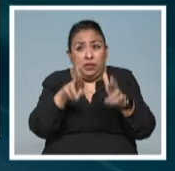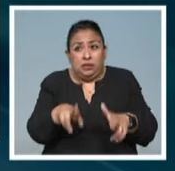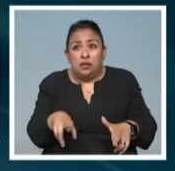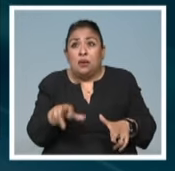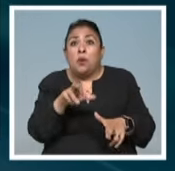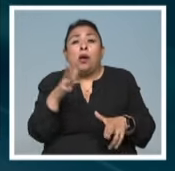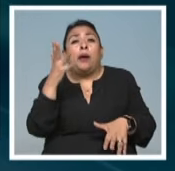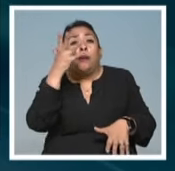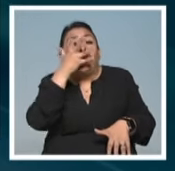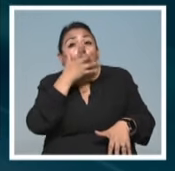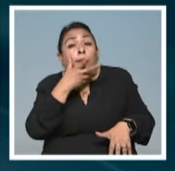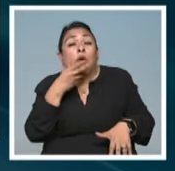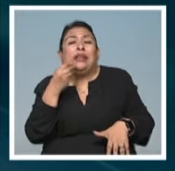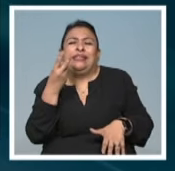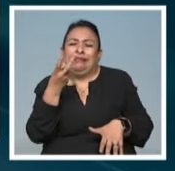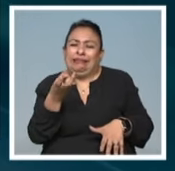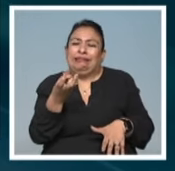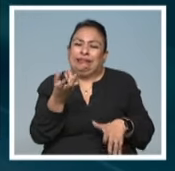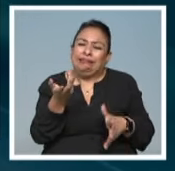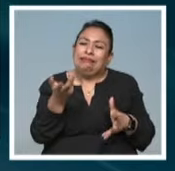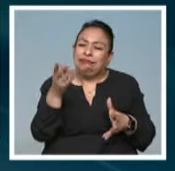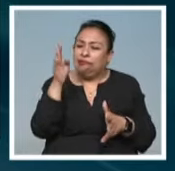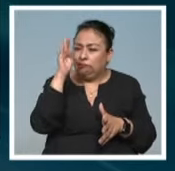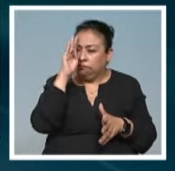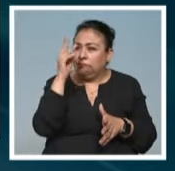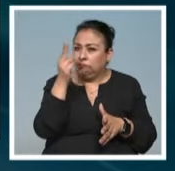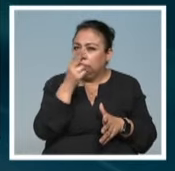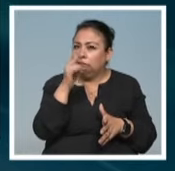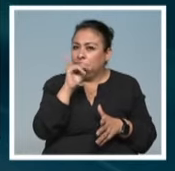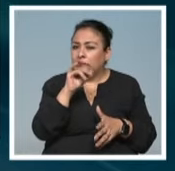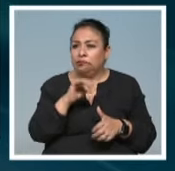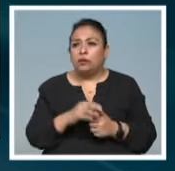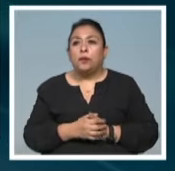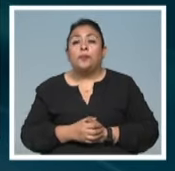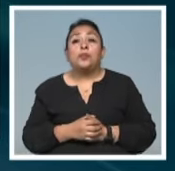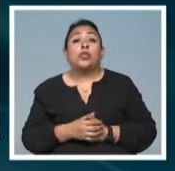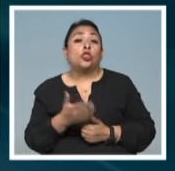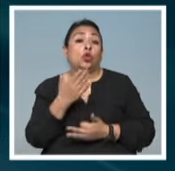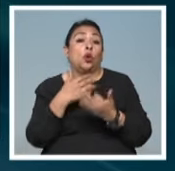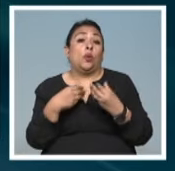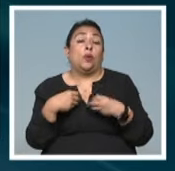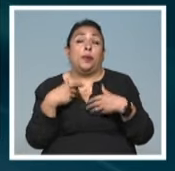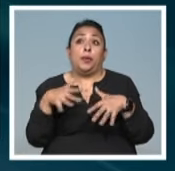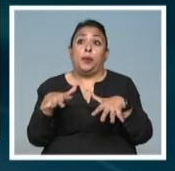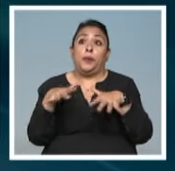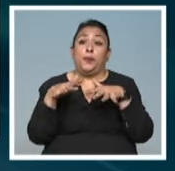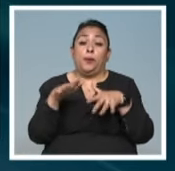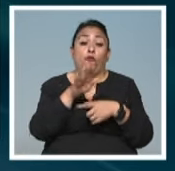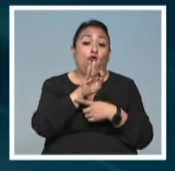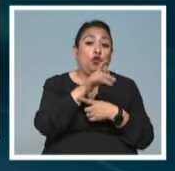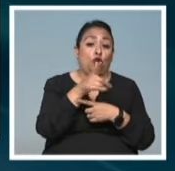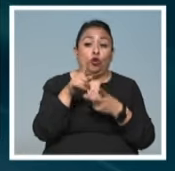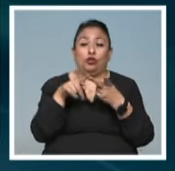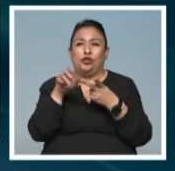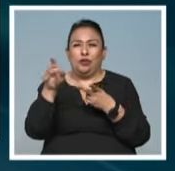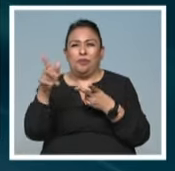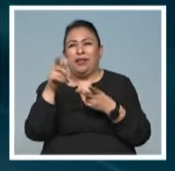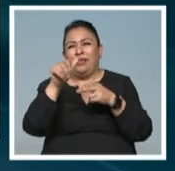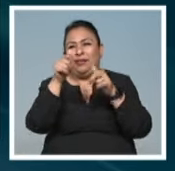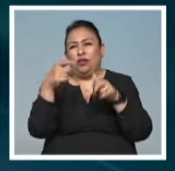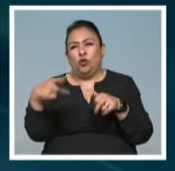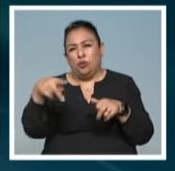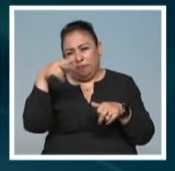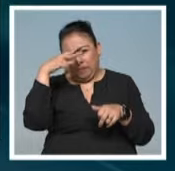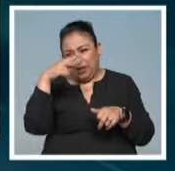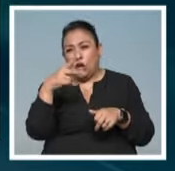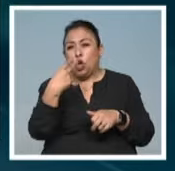de la belleza. Entonces es como algo para reflexionar. Toda una vida deslumbrada, fulgor y sombra del artista mexicano